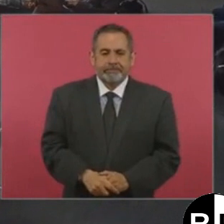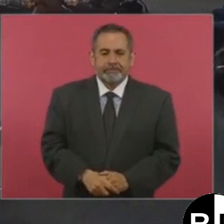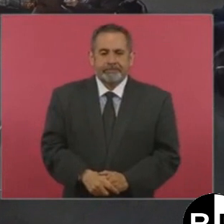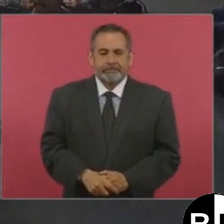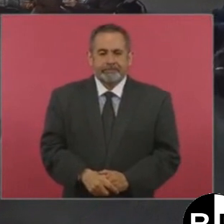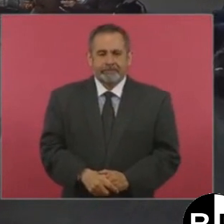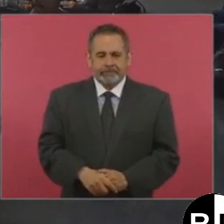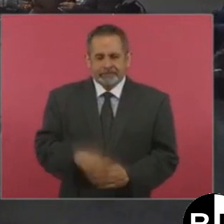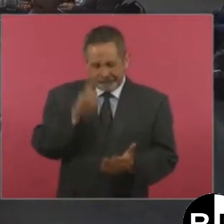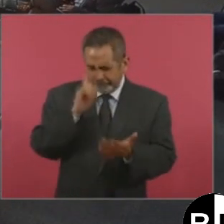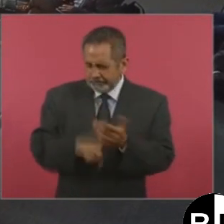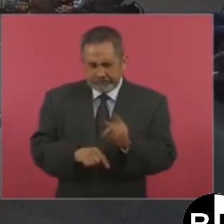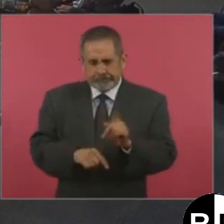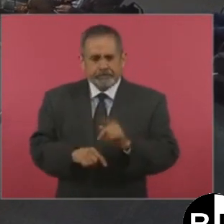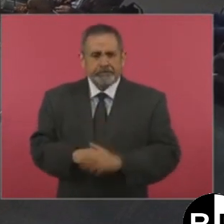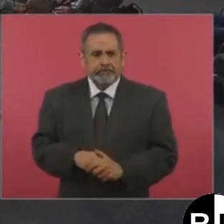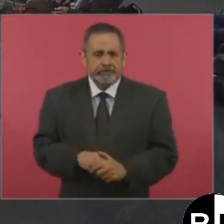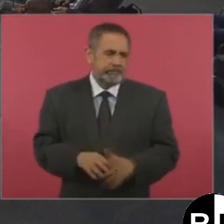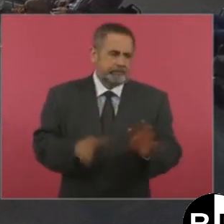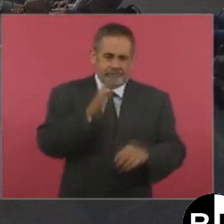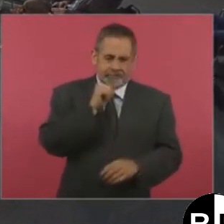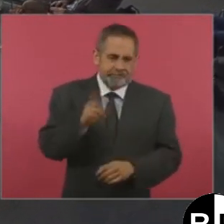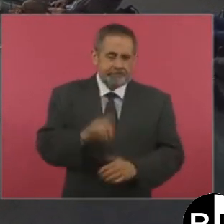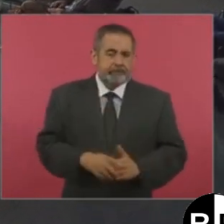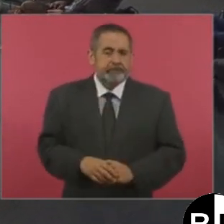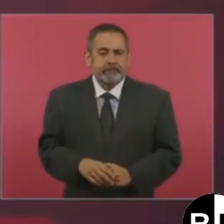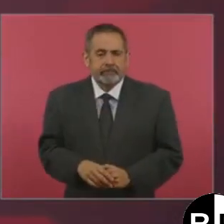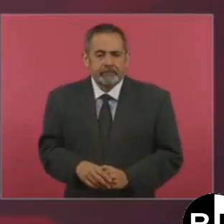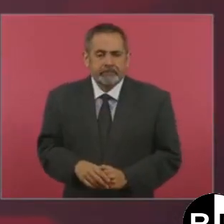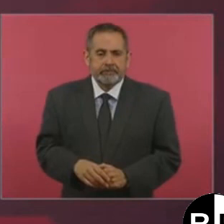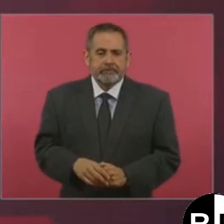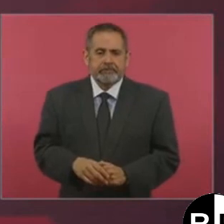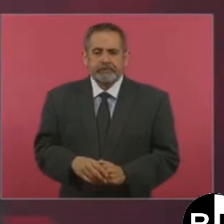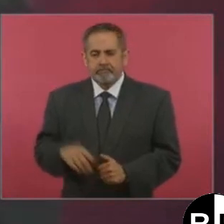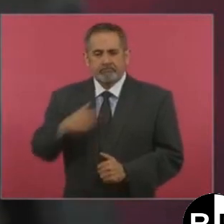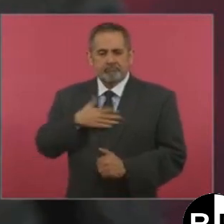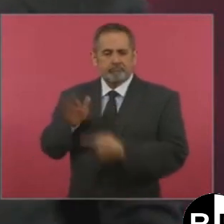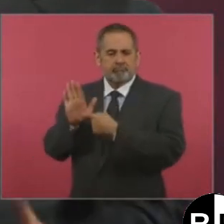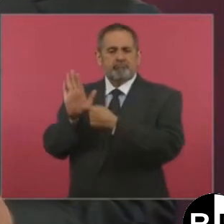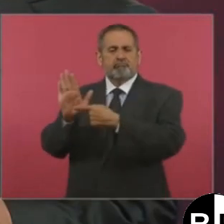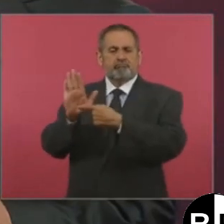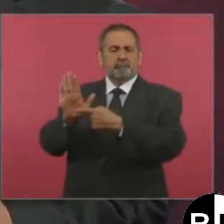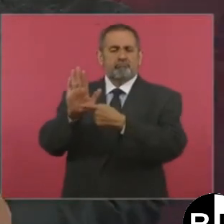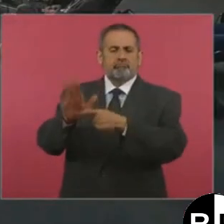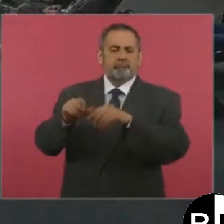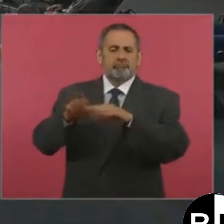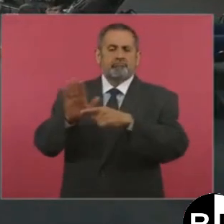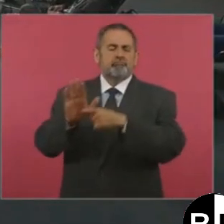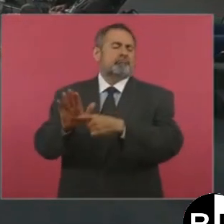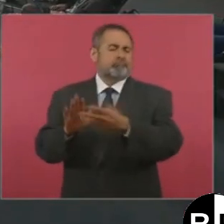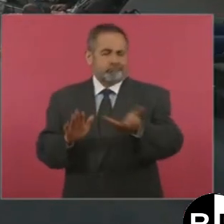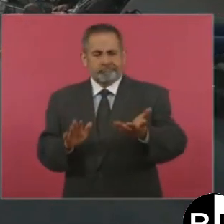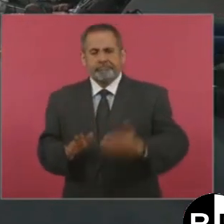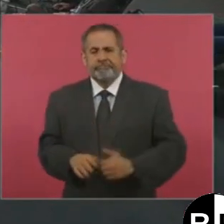No creo, no, porque es, ni modo que… Estoy mostrando cómo